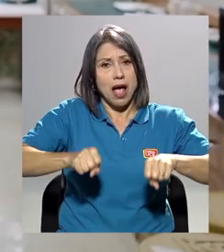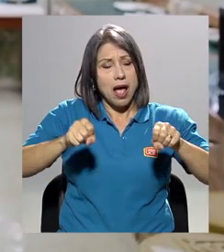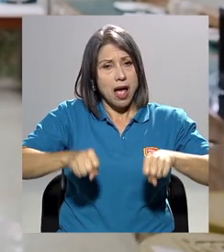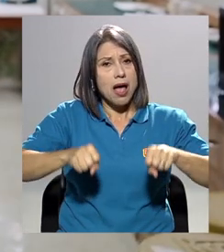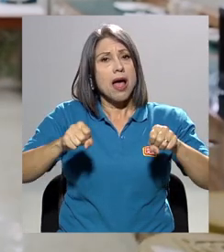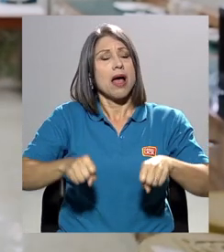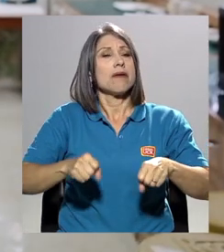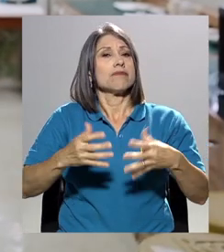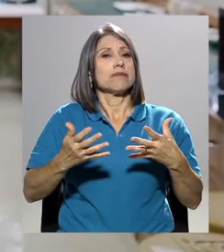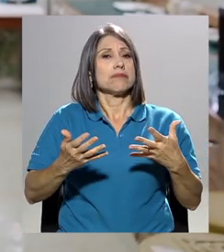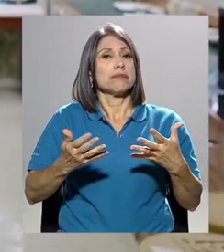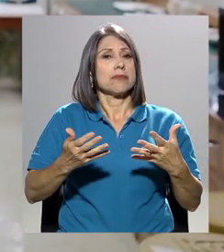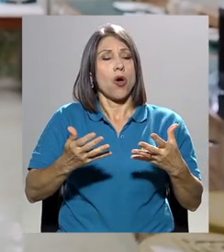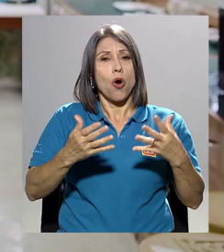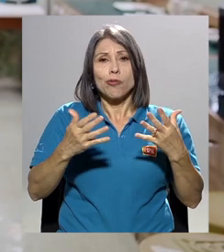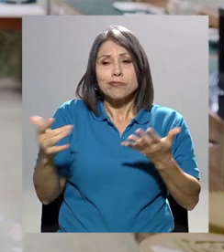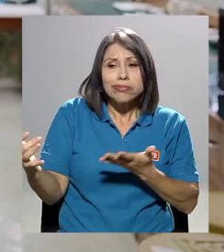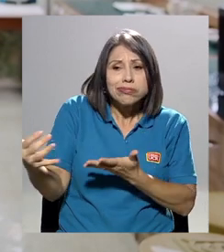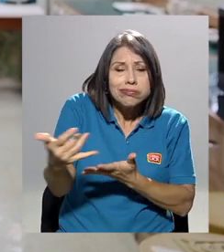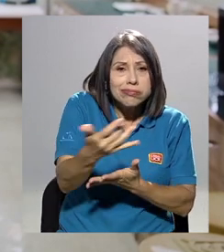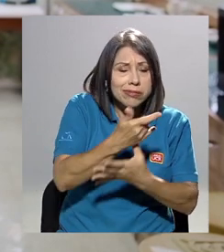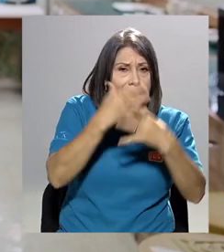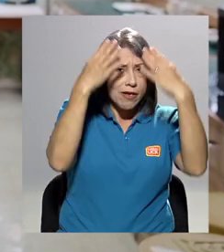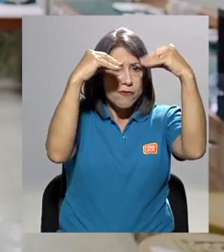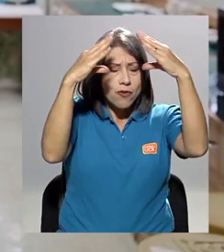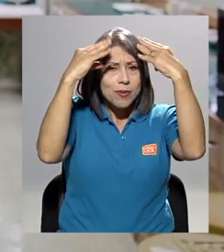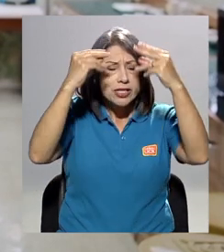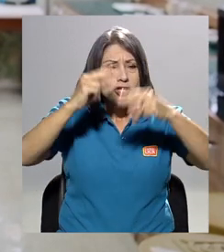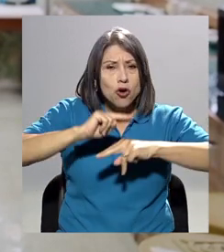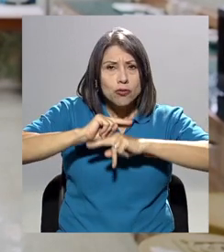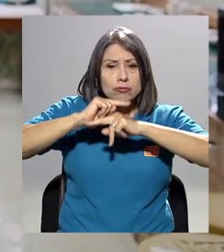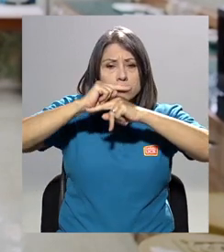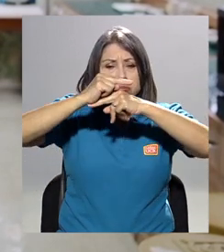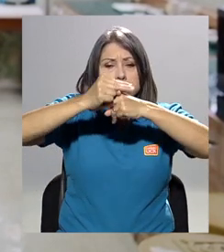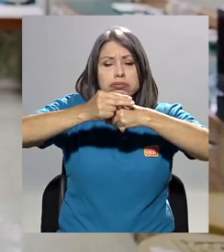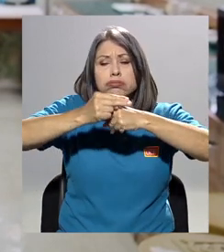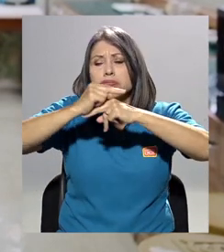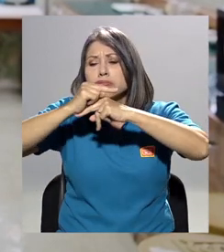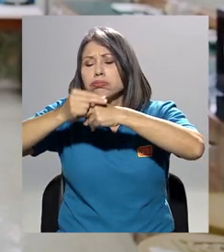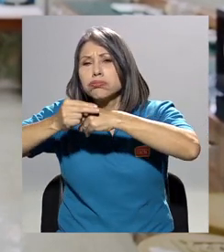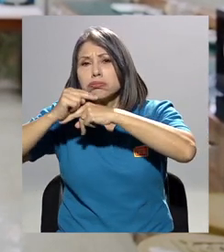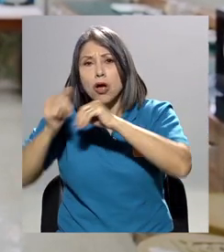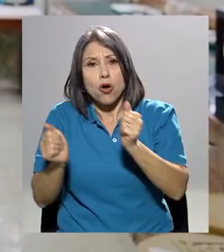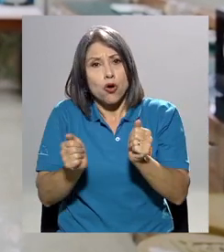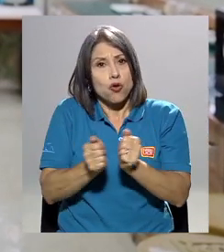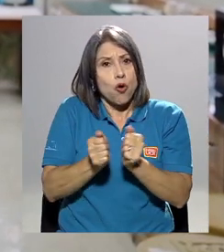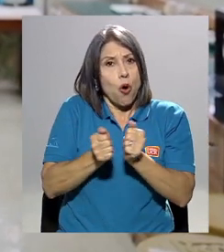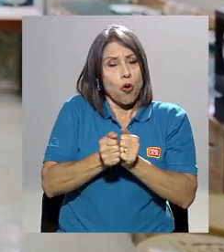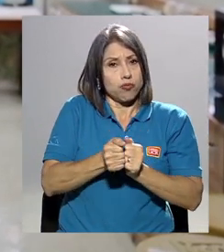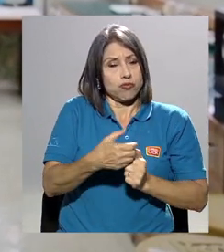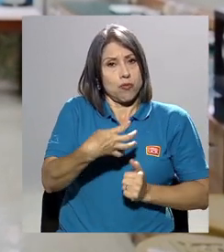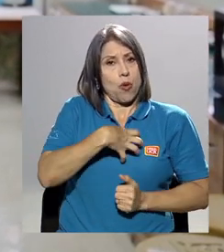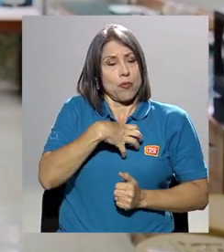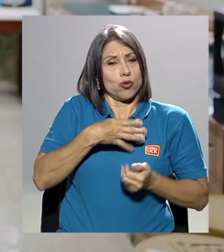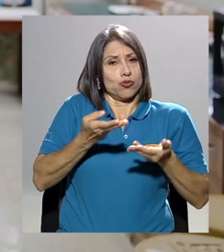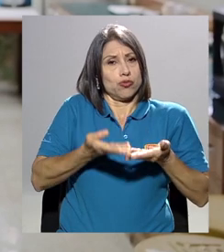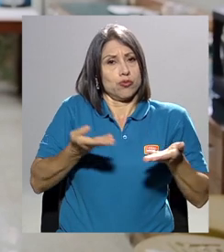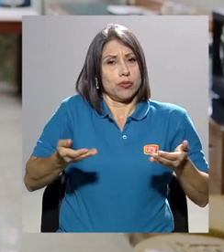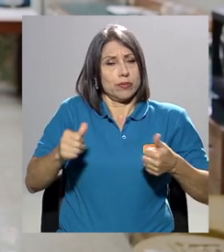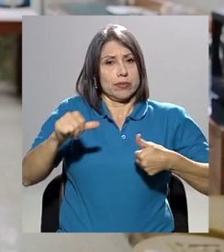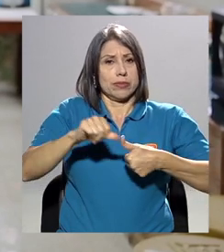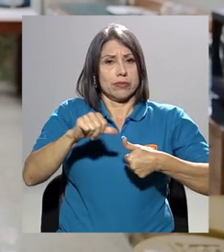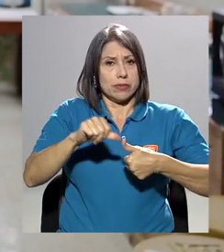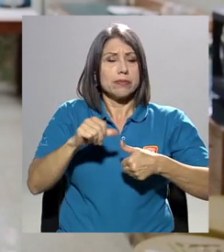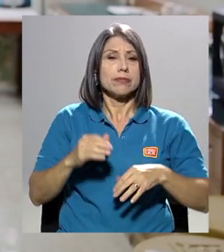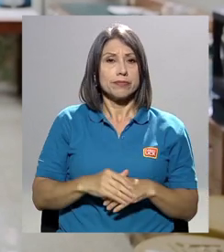generación de información geoespacial con recursos propios de la región centroamericana. Es decir,